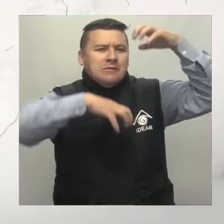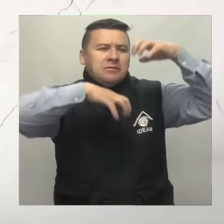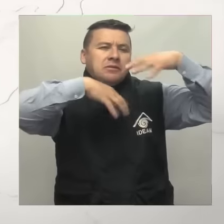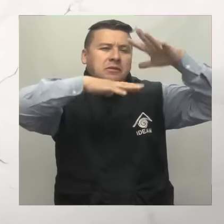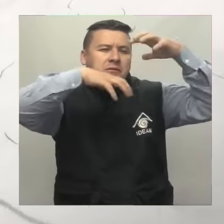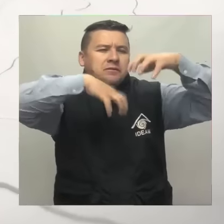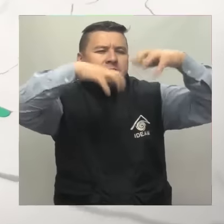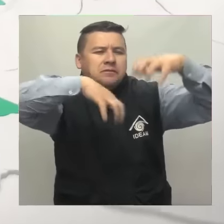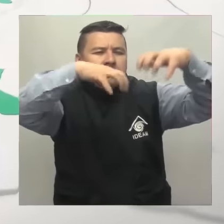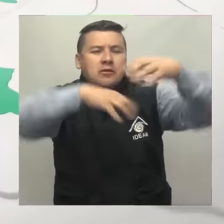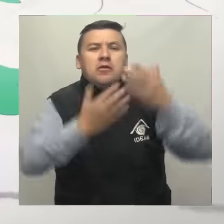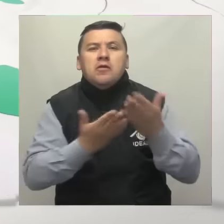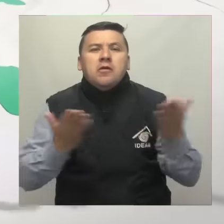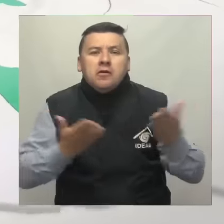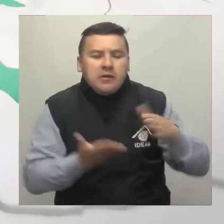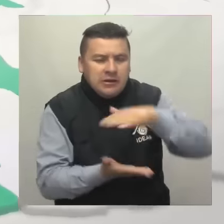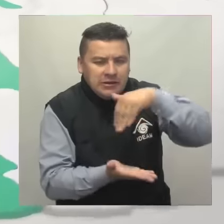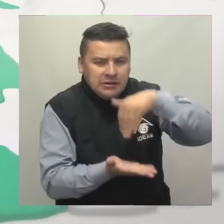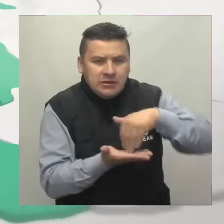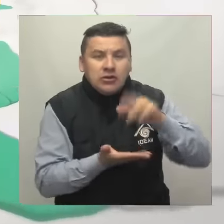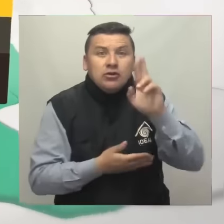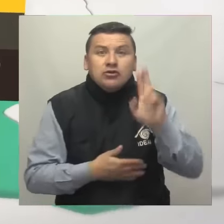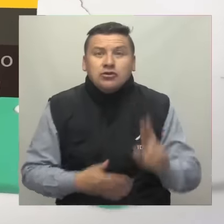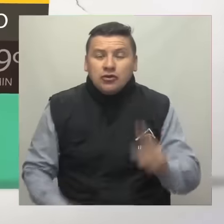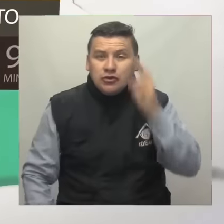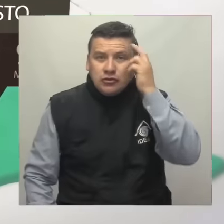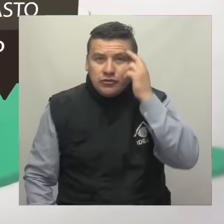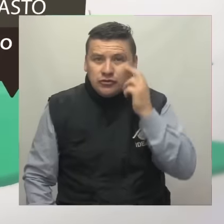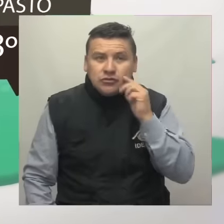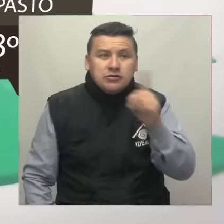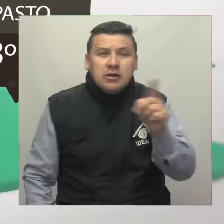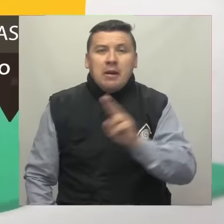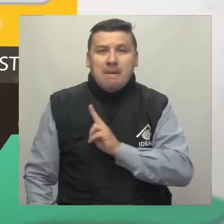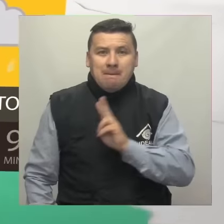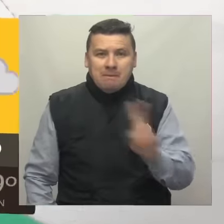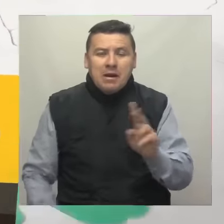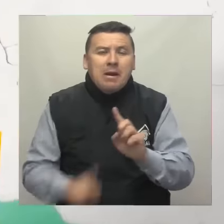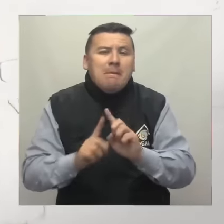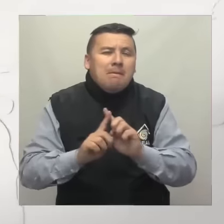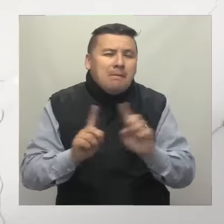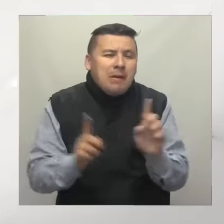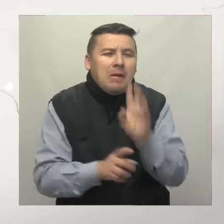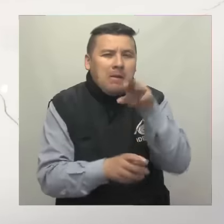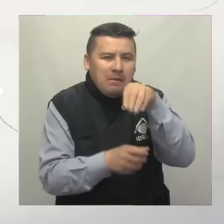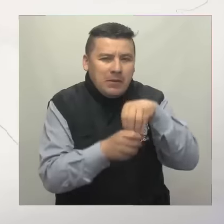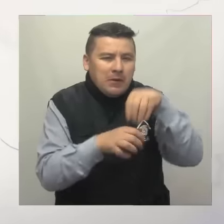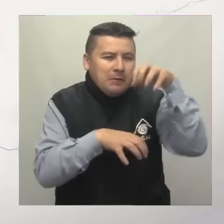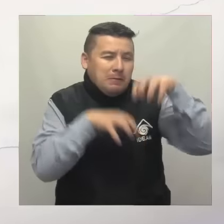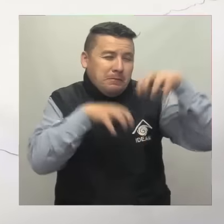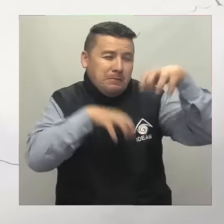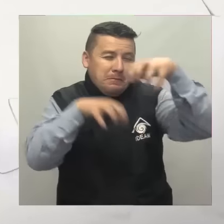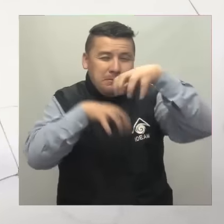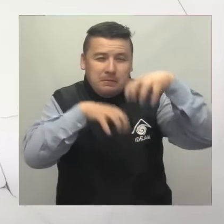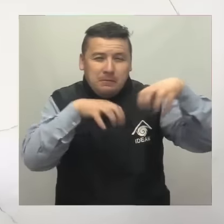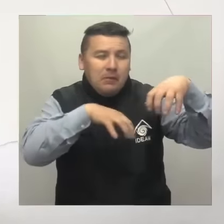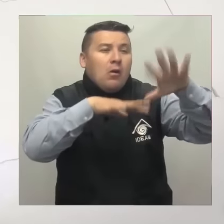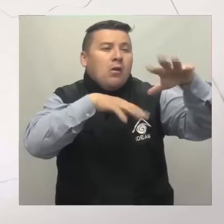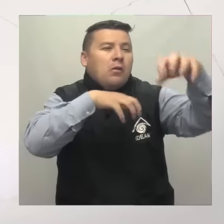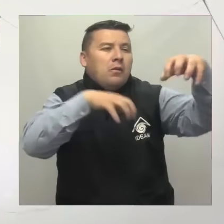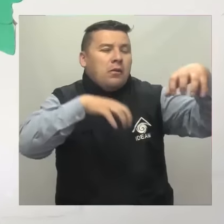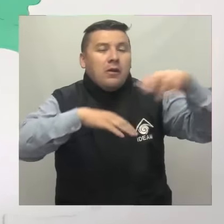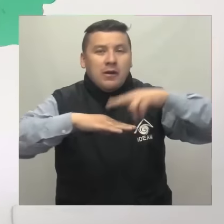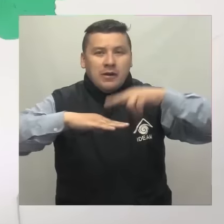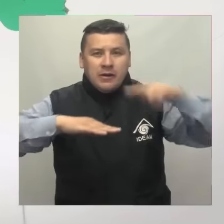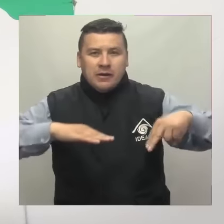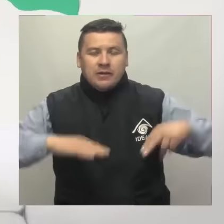en zonas localizadas en el centro y sur de Chocó y litoral del Valle Sin embargo no se descartan lloviznas en zonas aisladas de Nariño